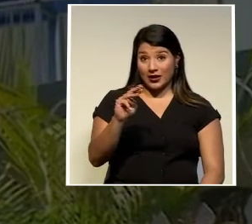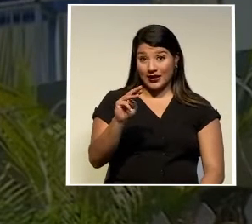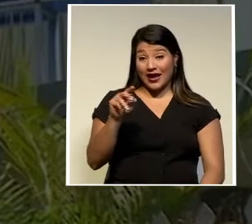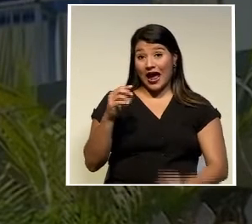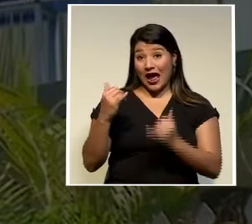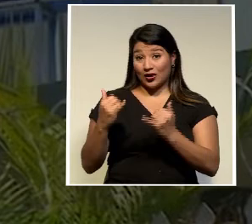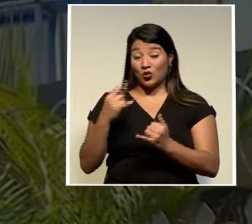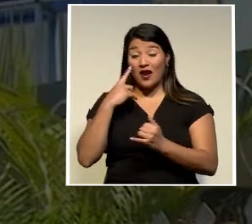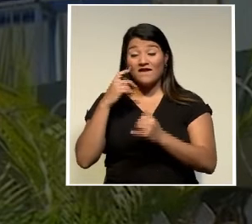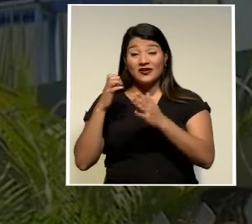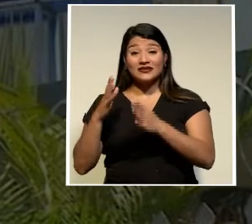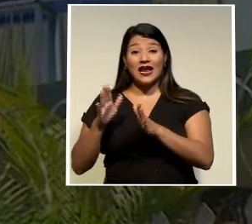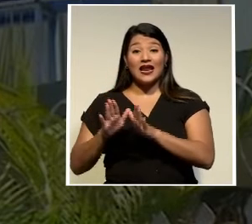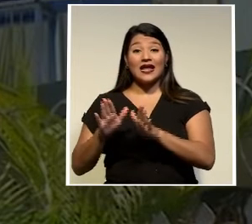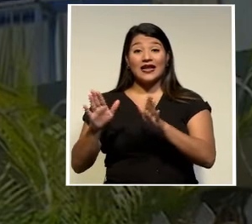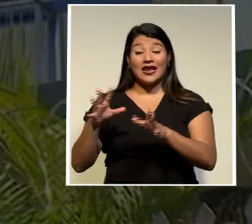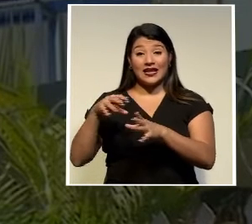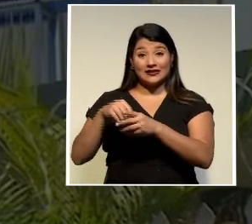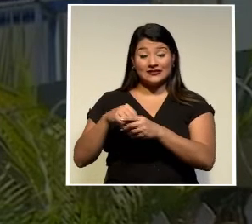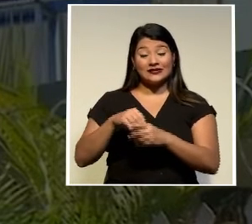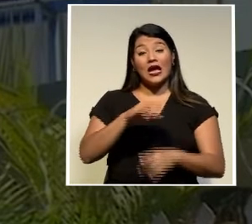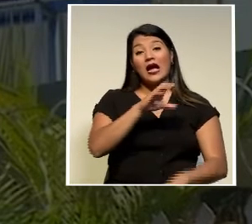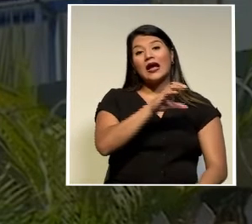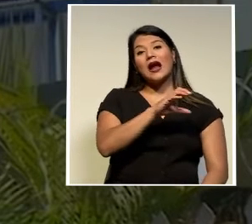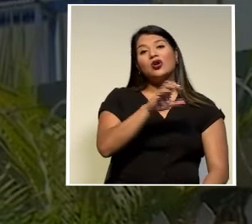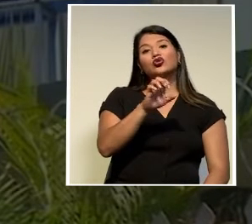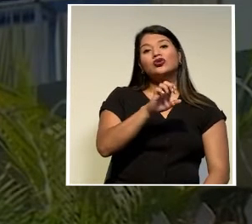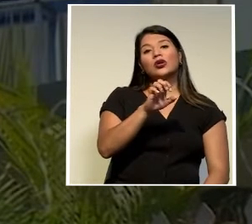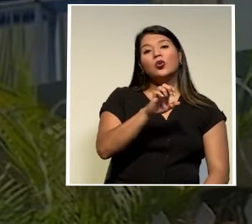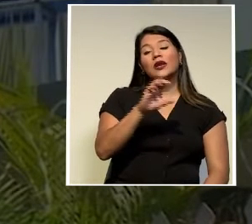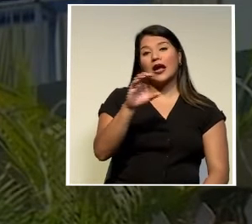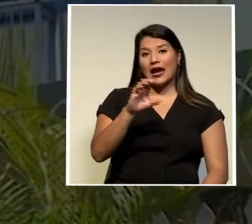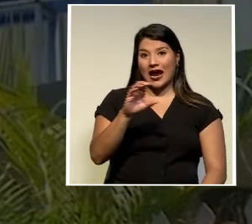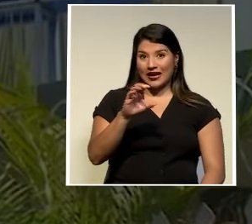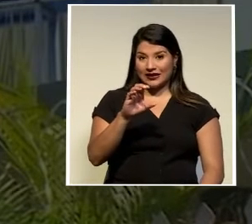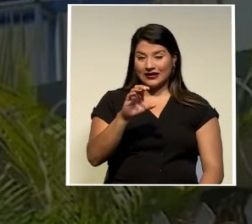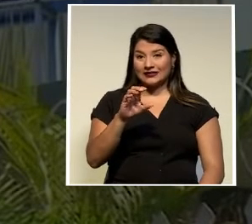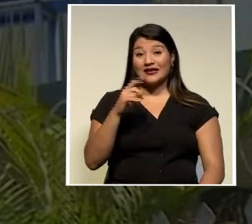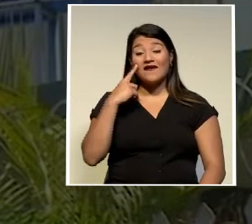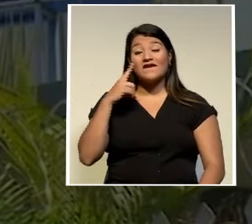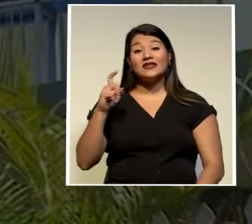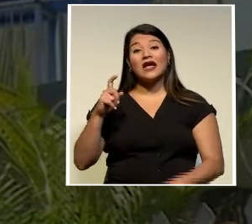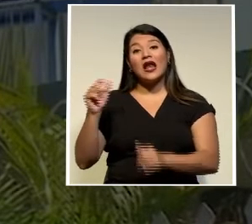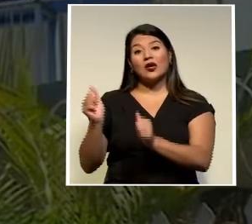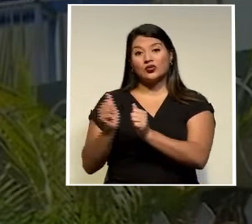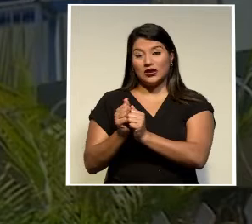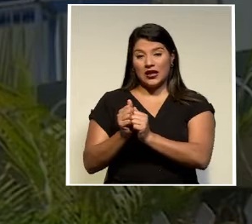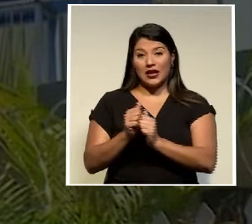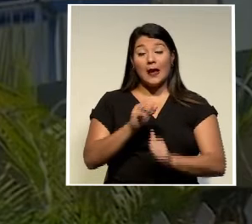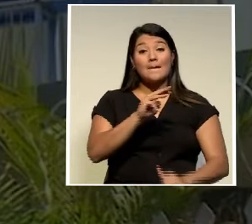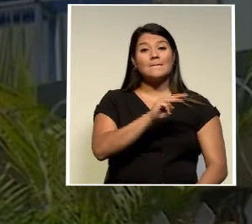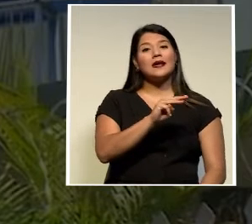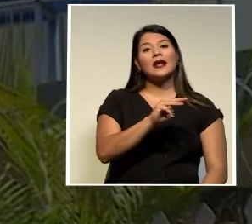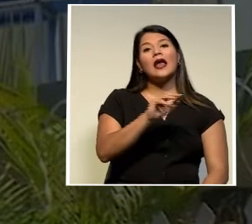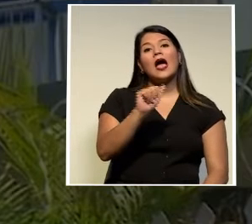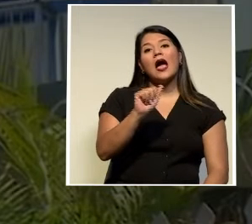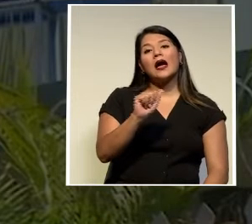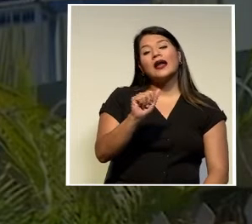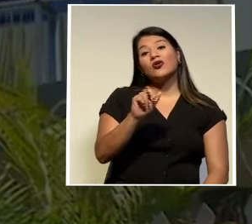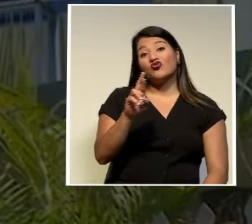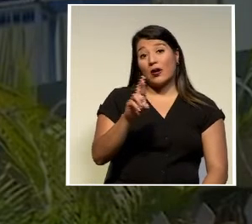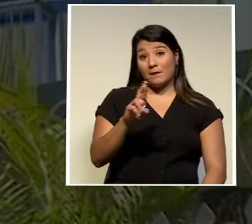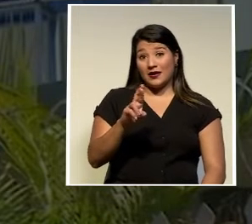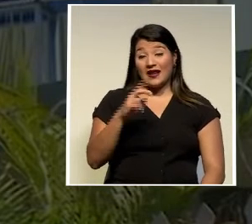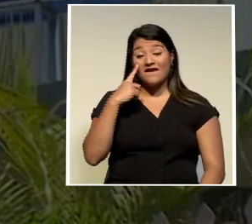actual fiscal general interino Carlos Eduardo Cárdenas Chinchilla fiscal auxiliar Miguel Ángel Ramírez